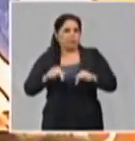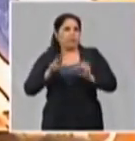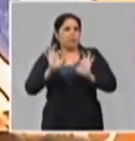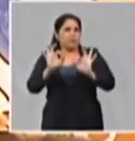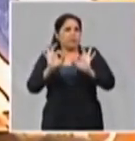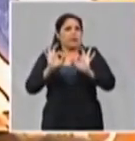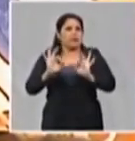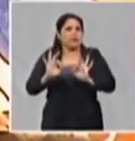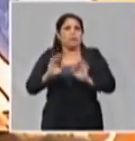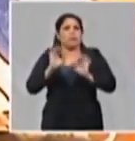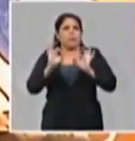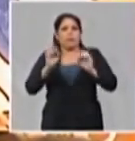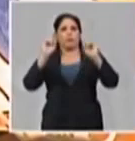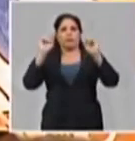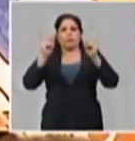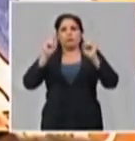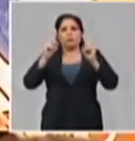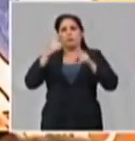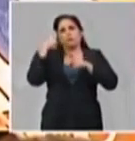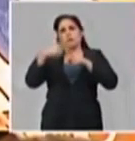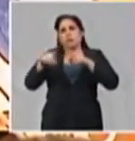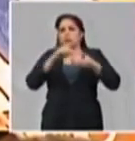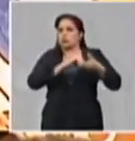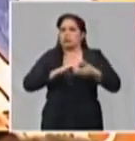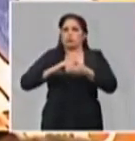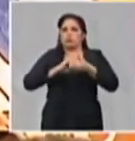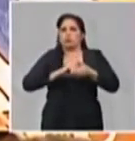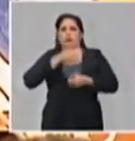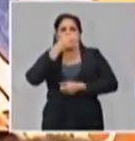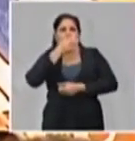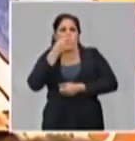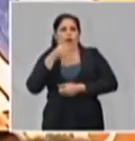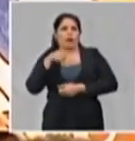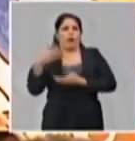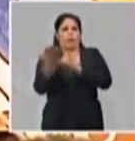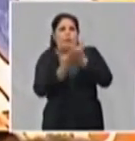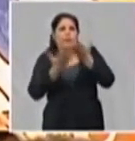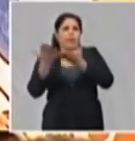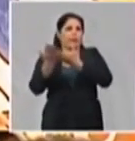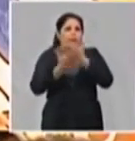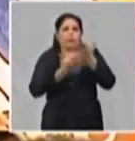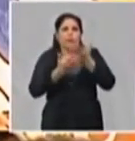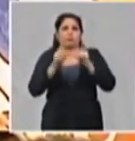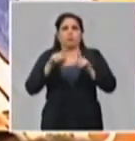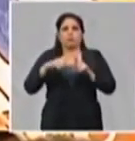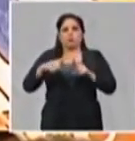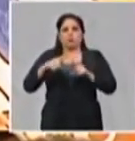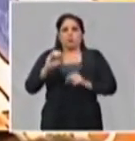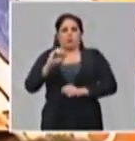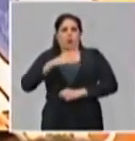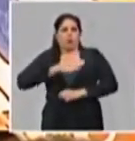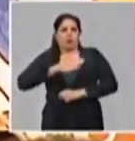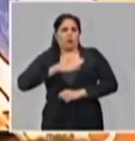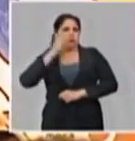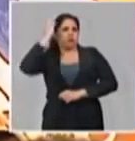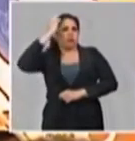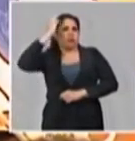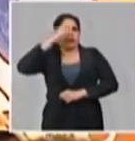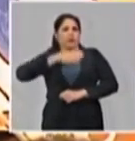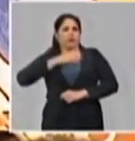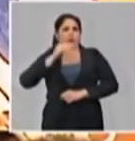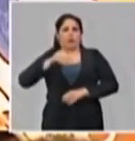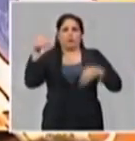precisiones que hicieron por el resto de los compañeros presentes. Y, bueno, la opinión de los